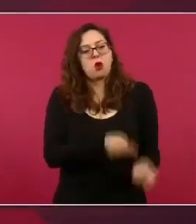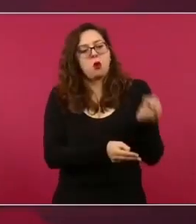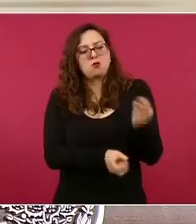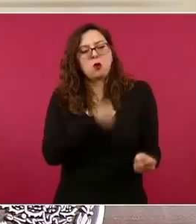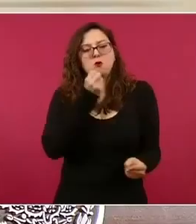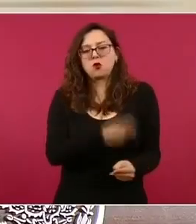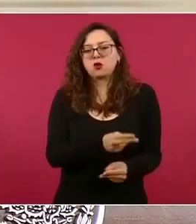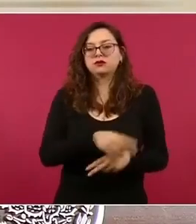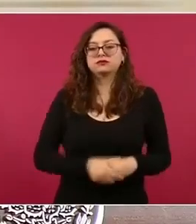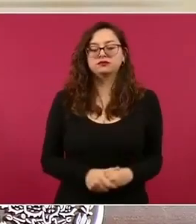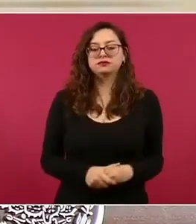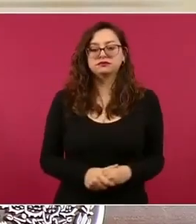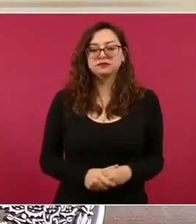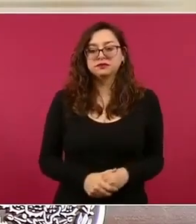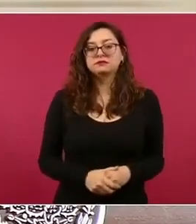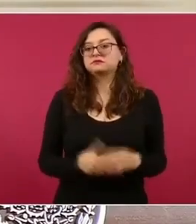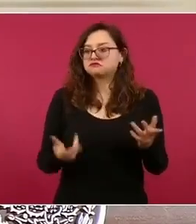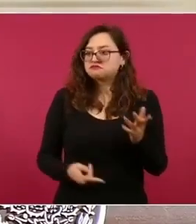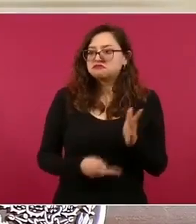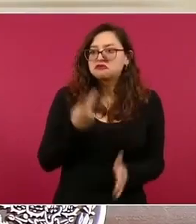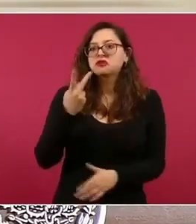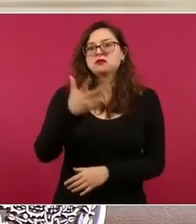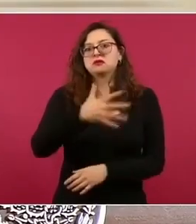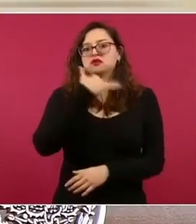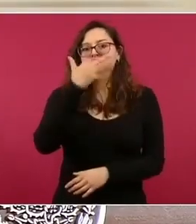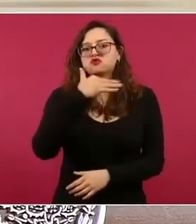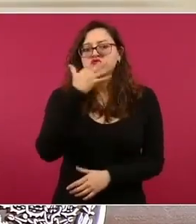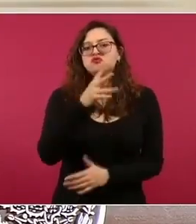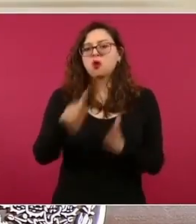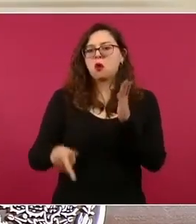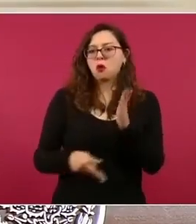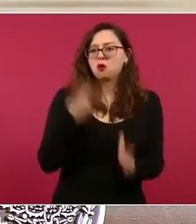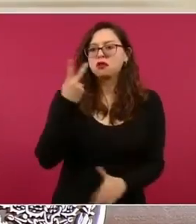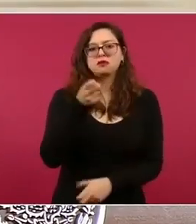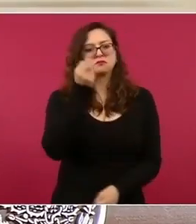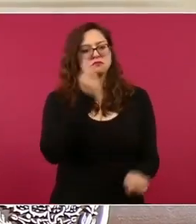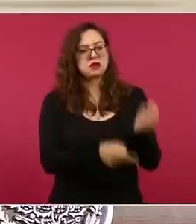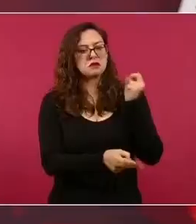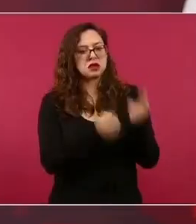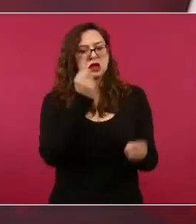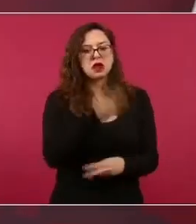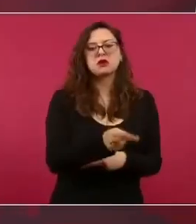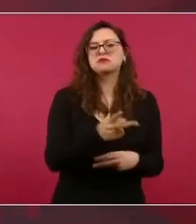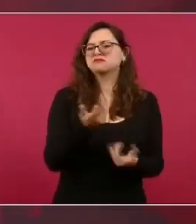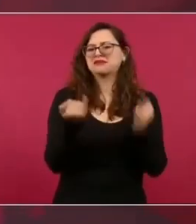el régimen de corrupción, de injusticias, de privilegios. Y nosotros